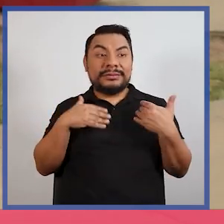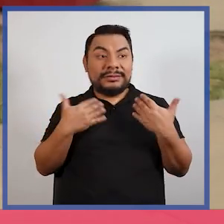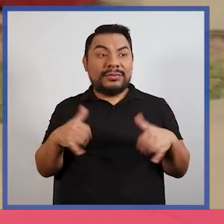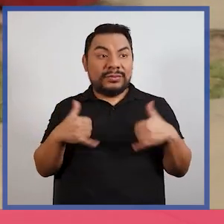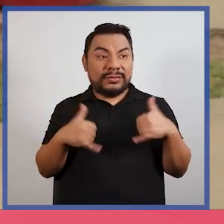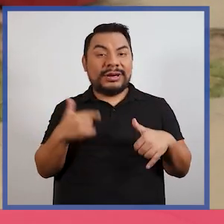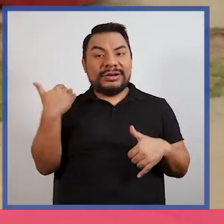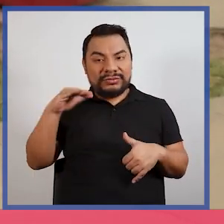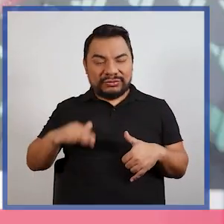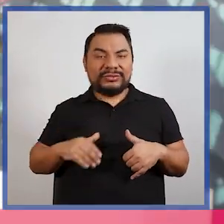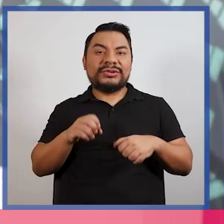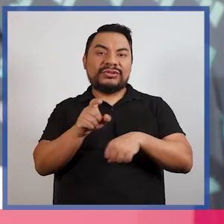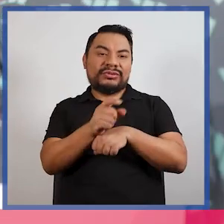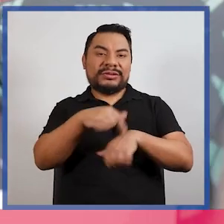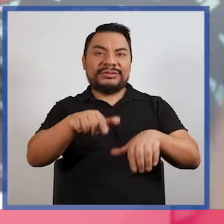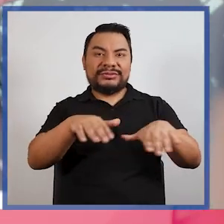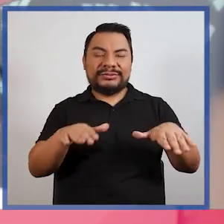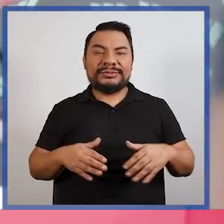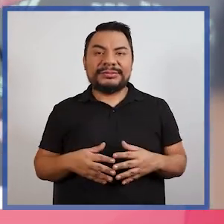generación pudo jugar de niño.